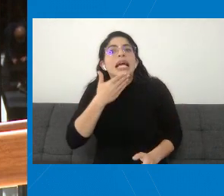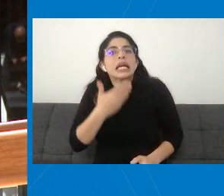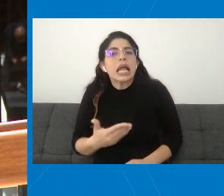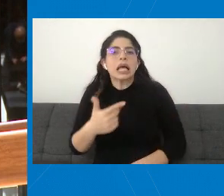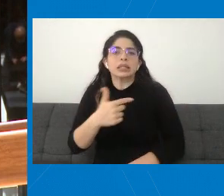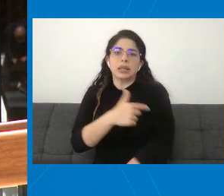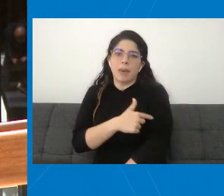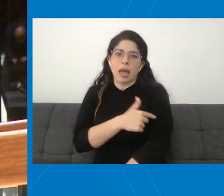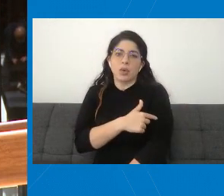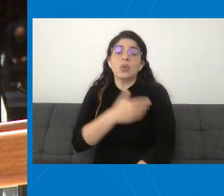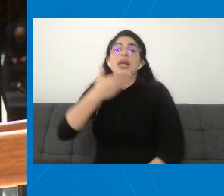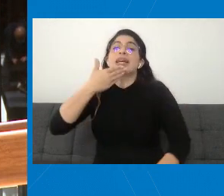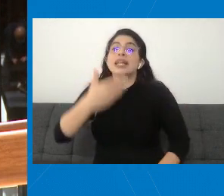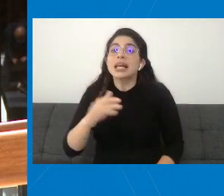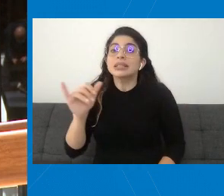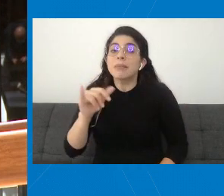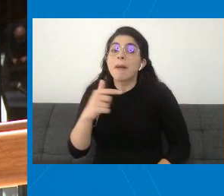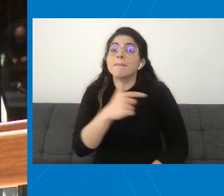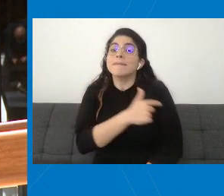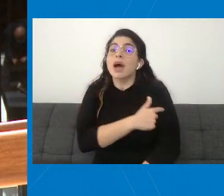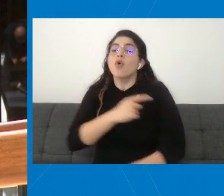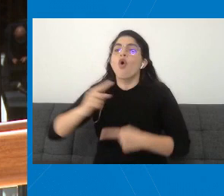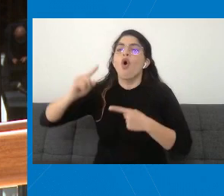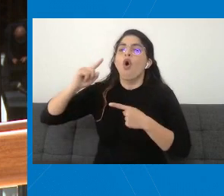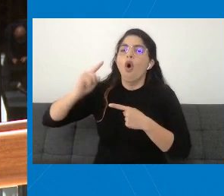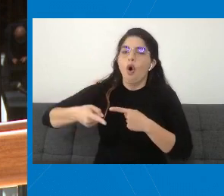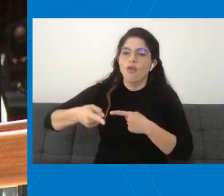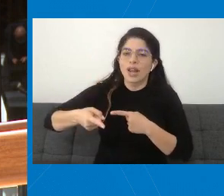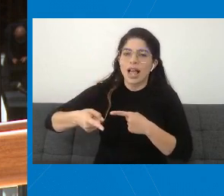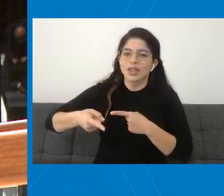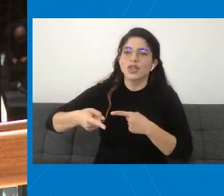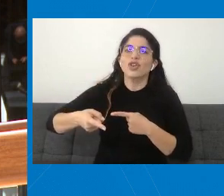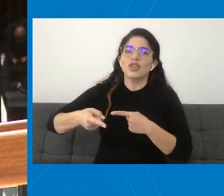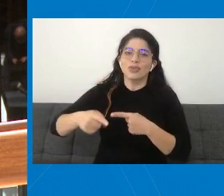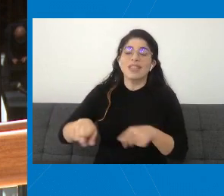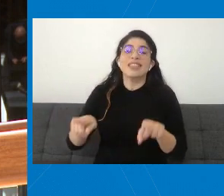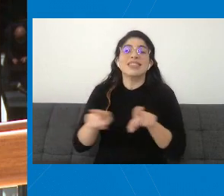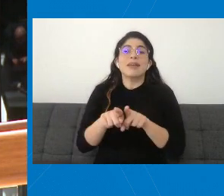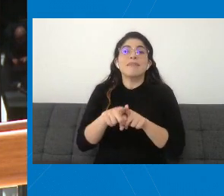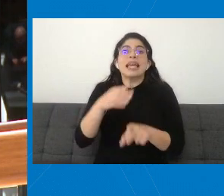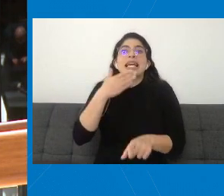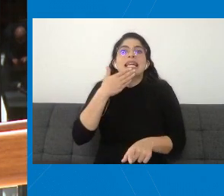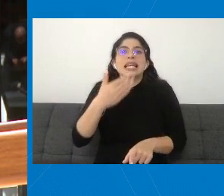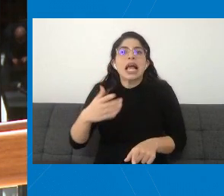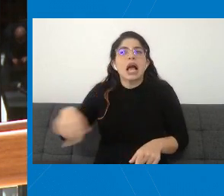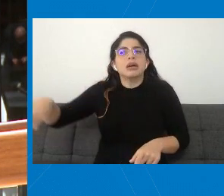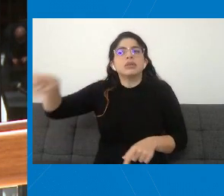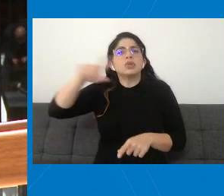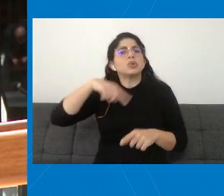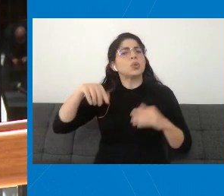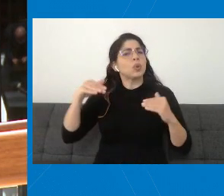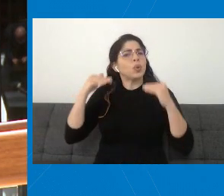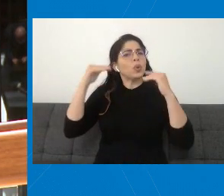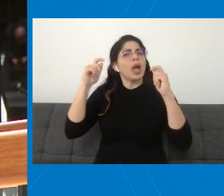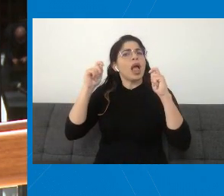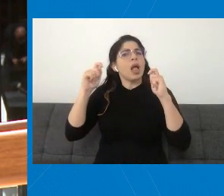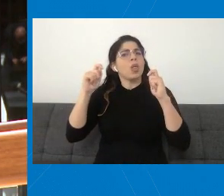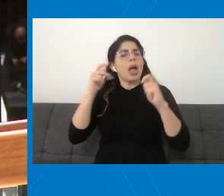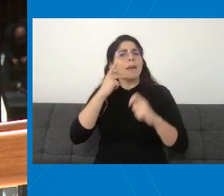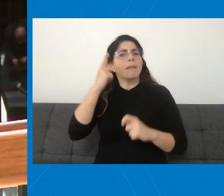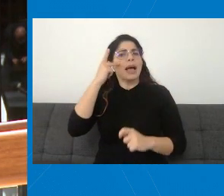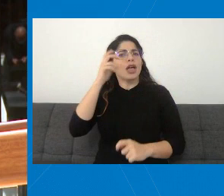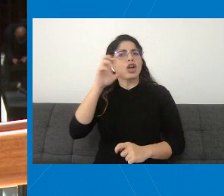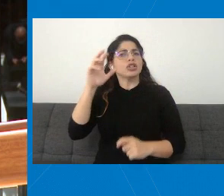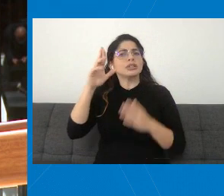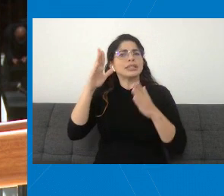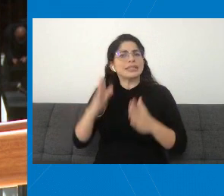obligatoriedad de las vacunas y gracias también a la altísima educación de los padres costarricenses